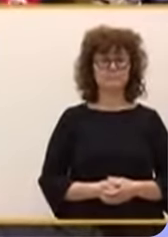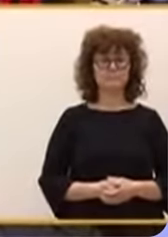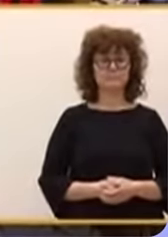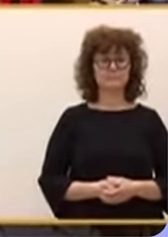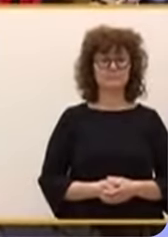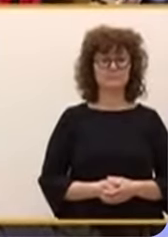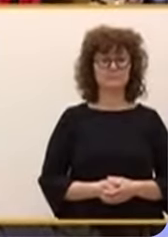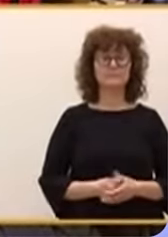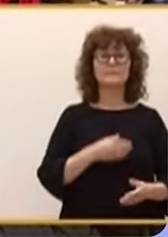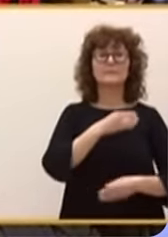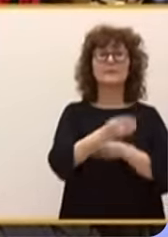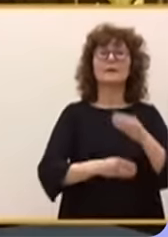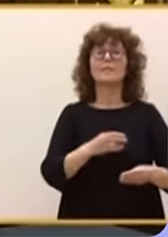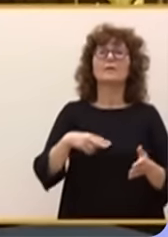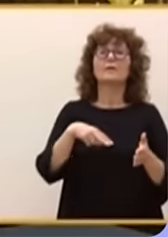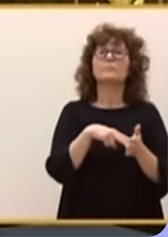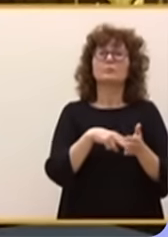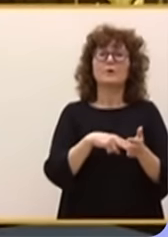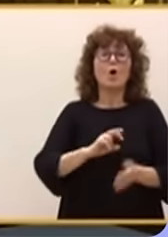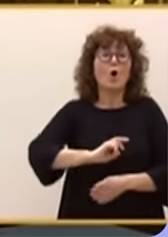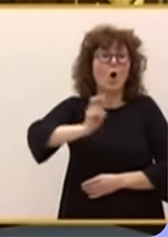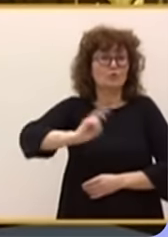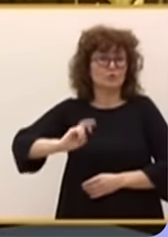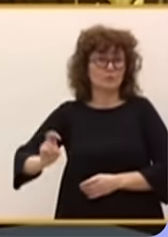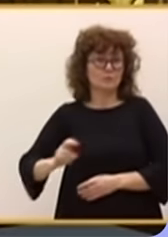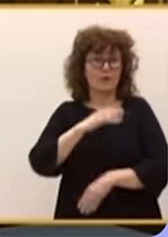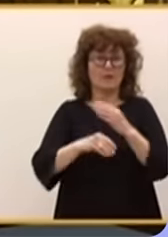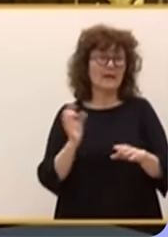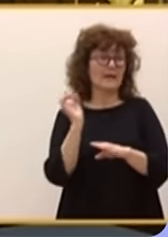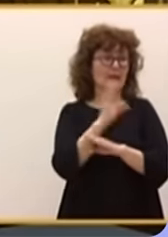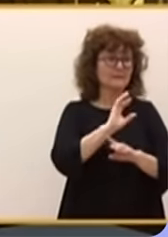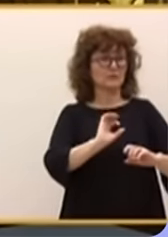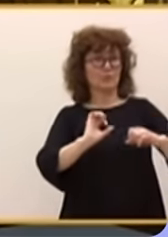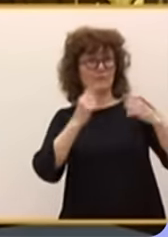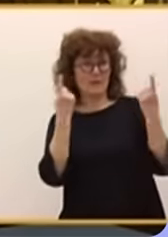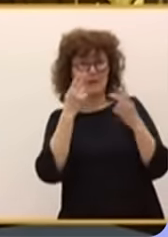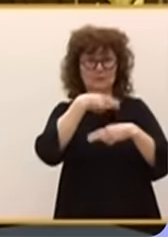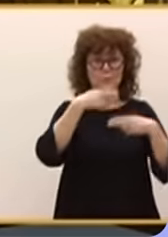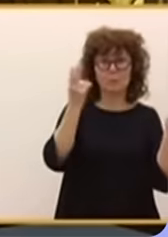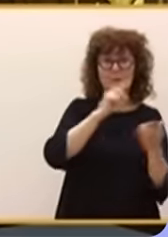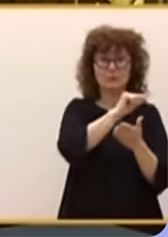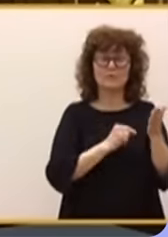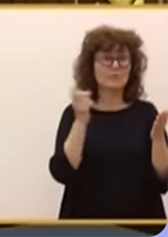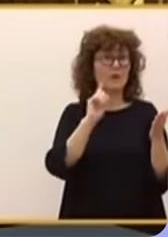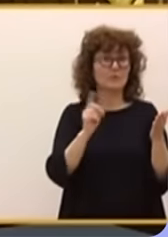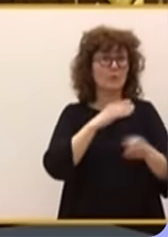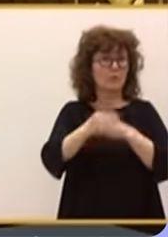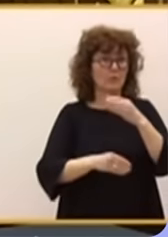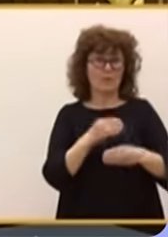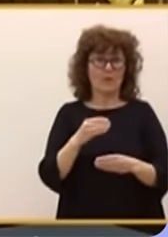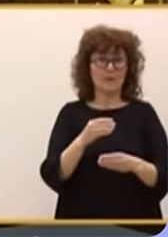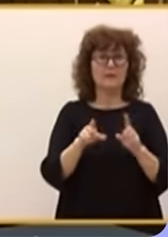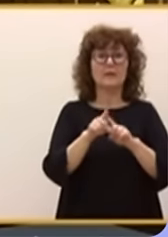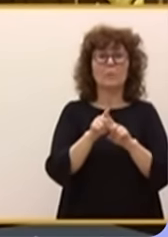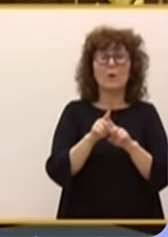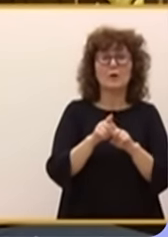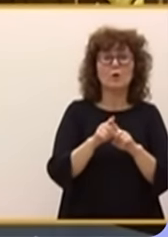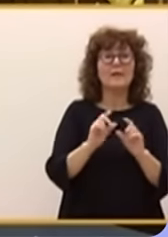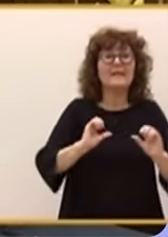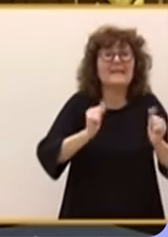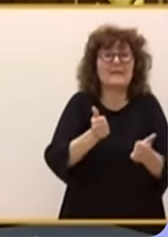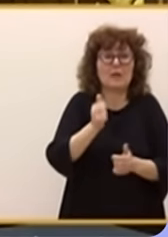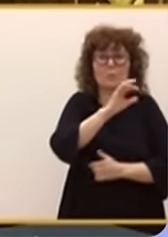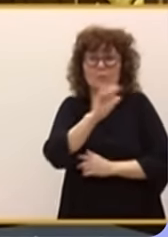Quienes realizan tráfico de influencia son otros. Y no lo hacen mandando cartas oficiales y públicas con su firma. Lo hacen con sus sobres, con iniciales y fajos de billetes dentro.